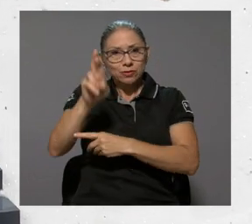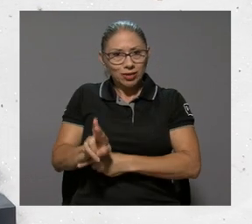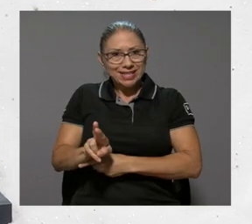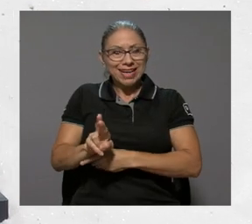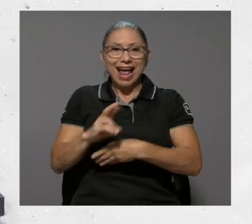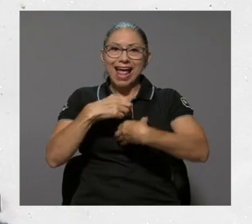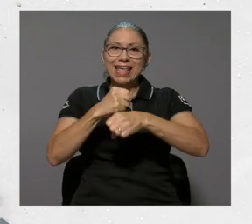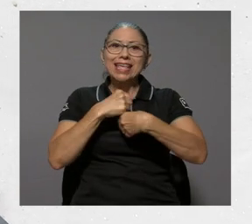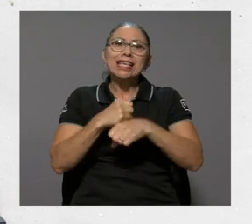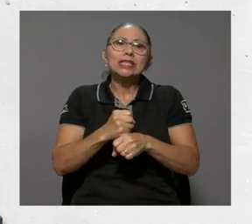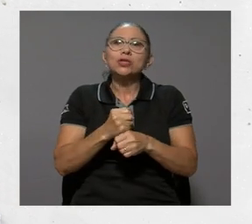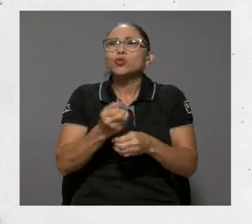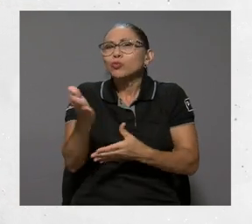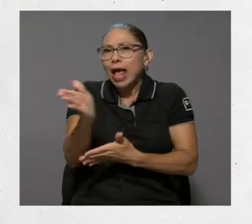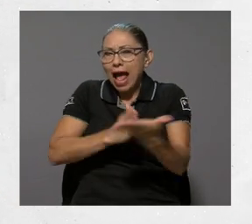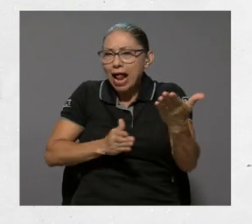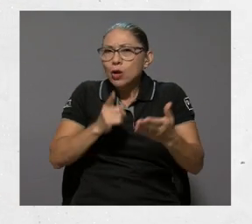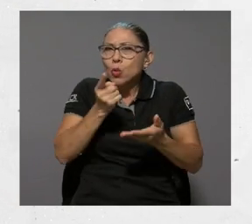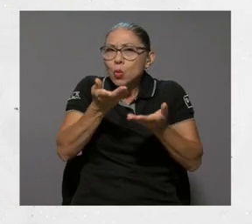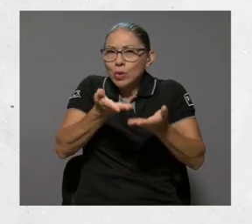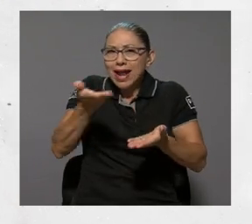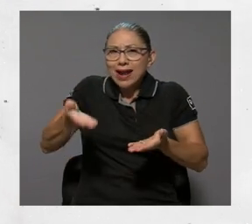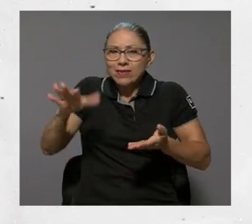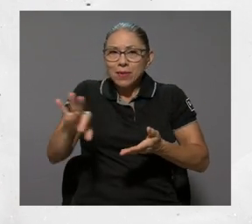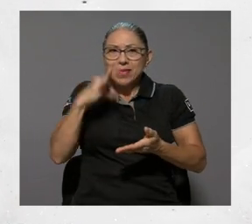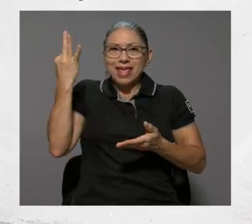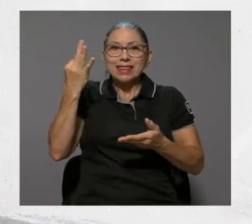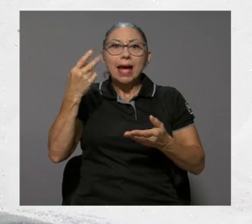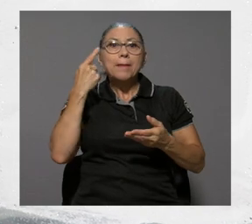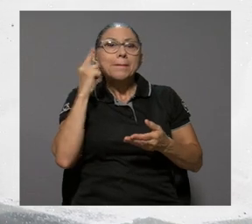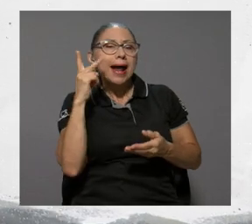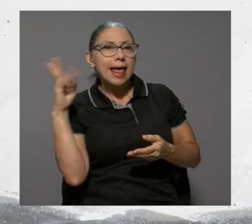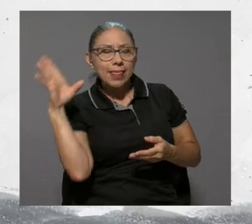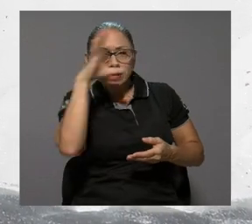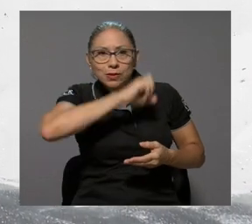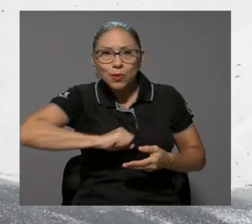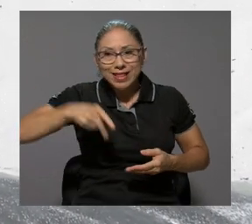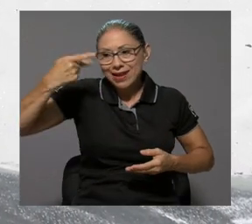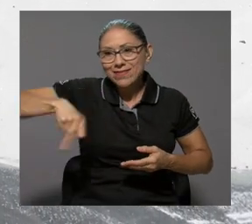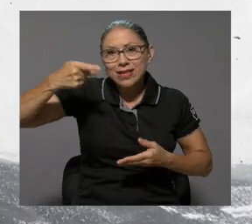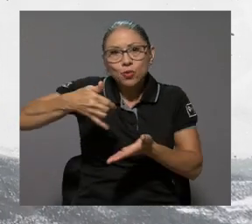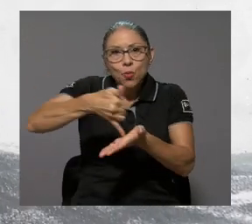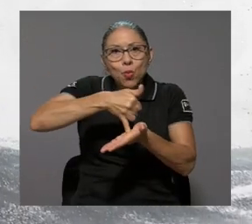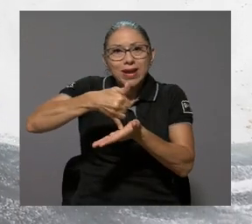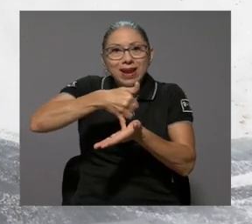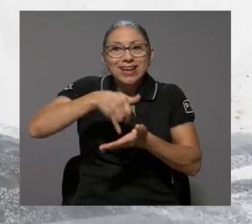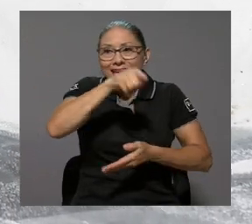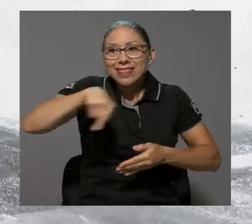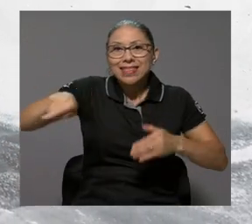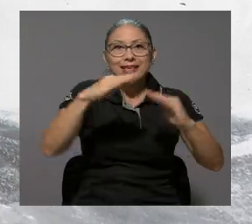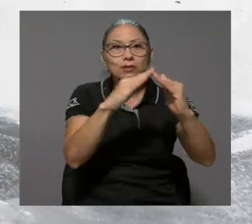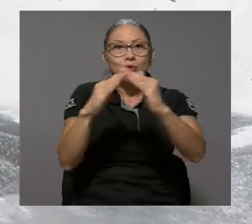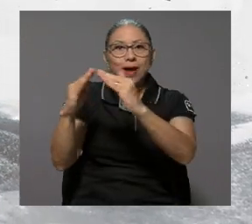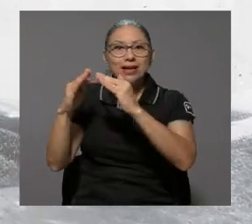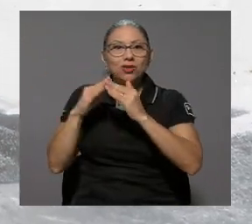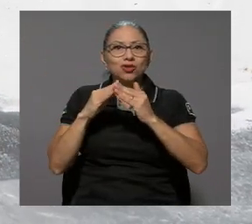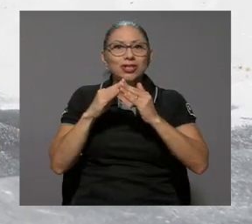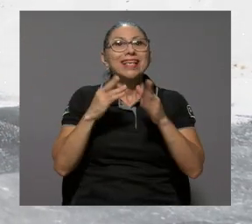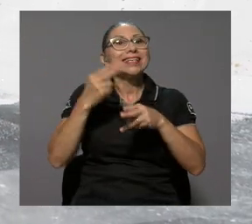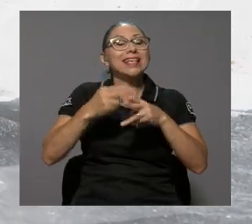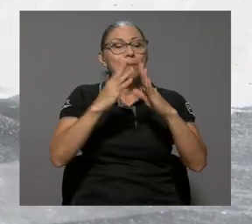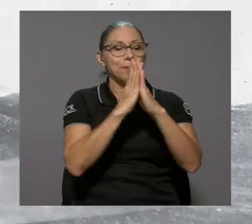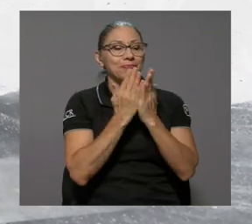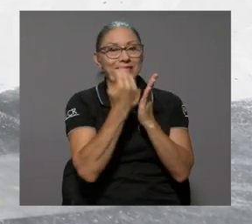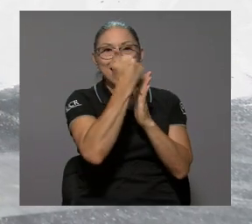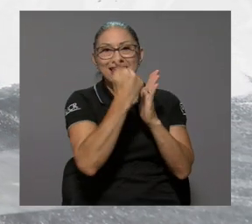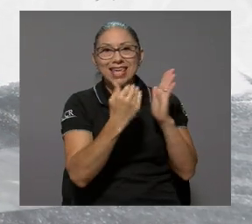la Universidad de Costa Rica creó una herramienta que mide el riesgo y la vulnerabilidad de cada uno de estos barrios. Se trata